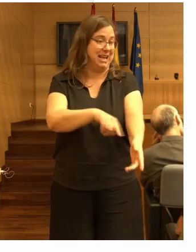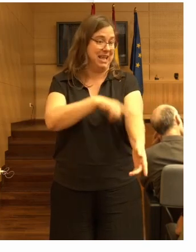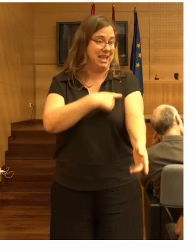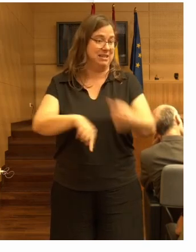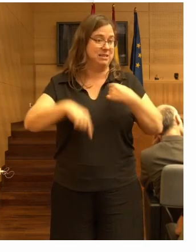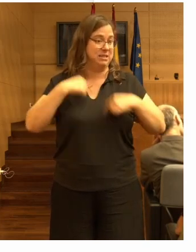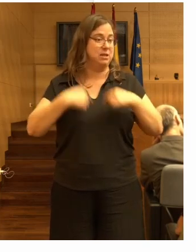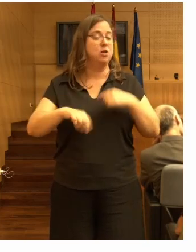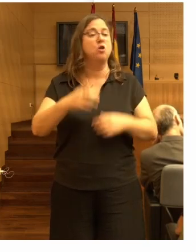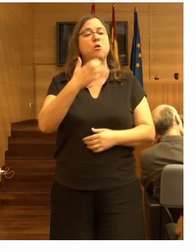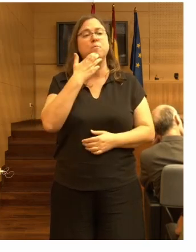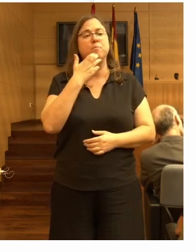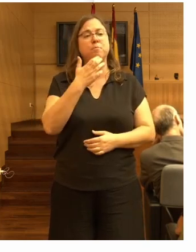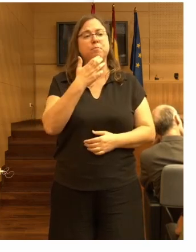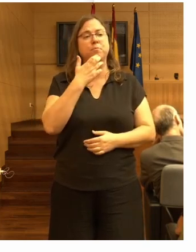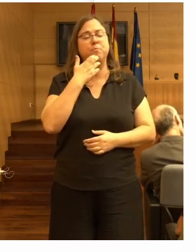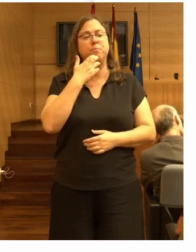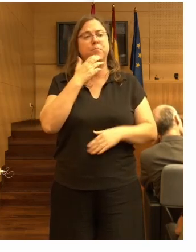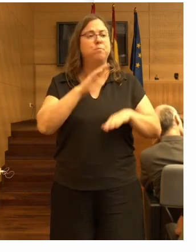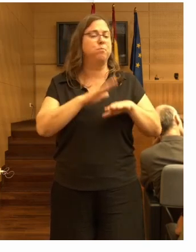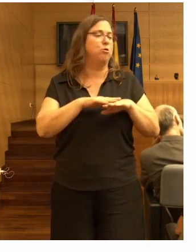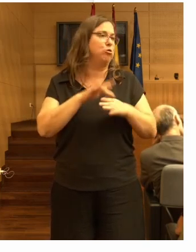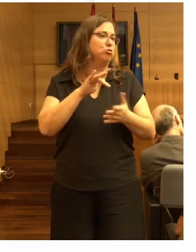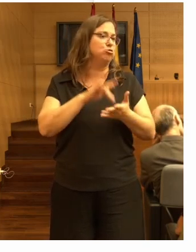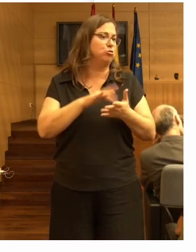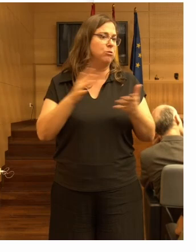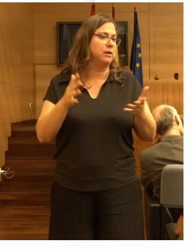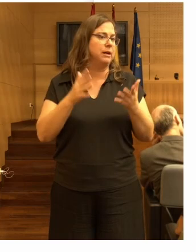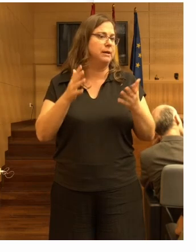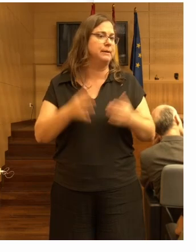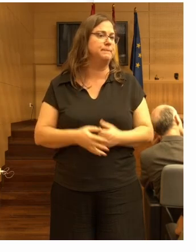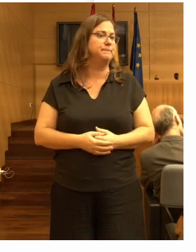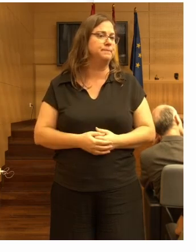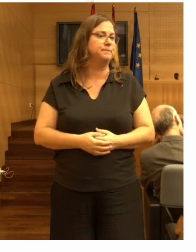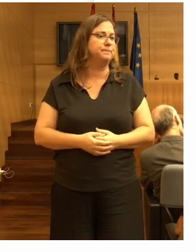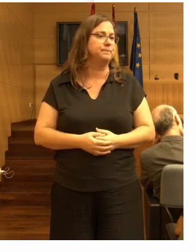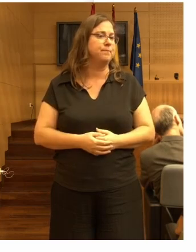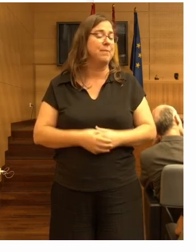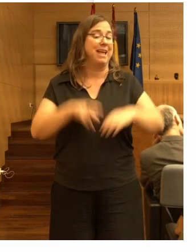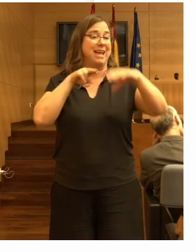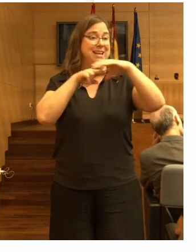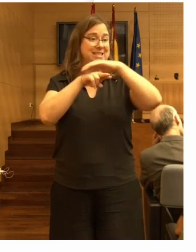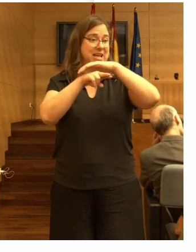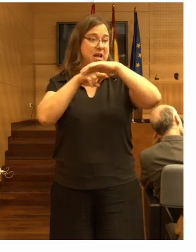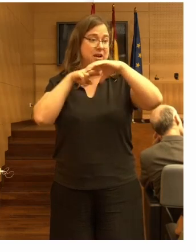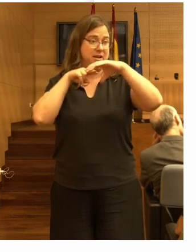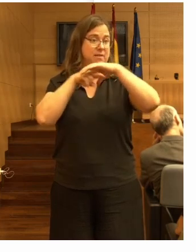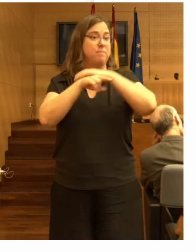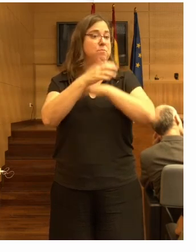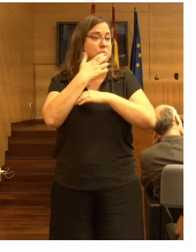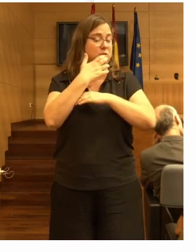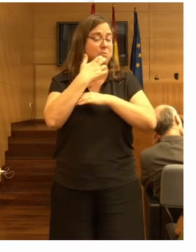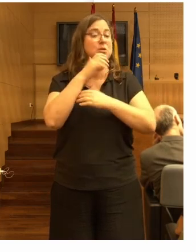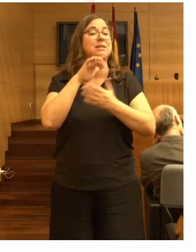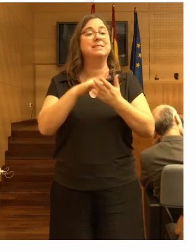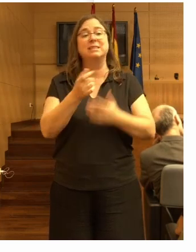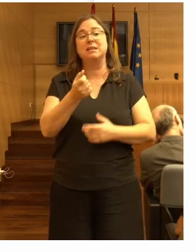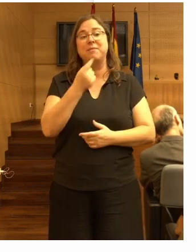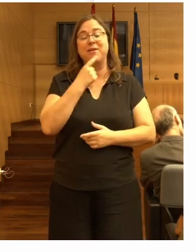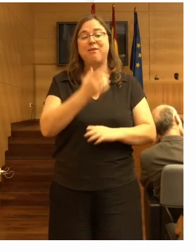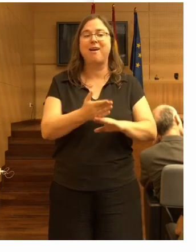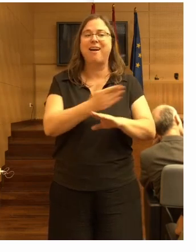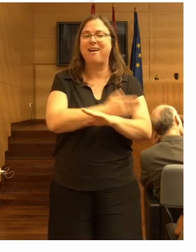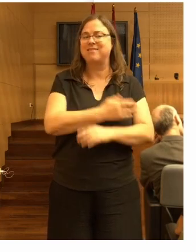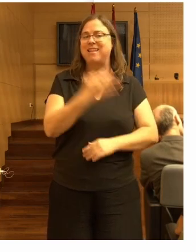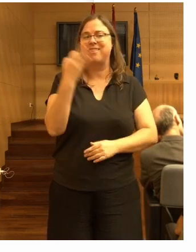por ejemplo, porque se les va a hacer un escáner, va a tener que evitar